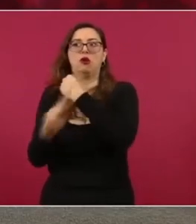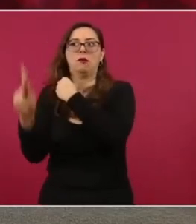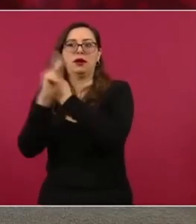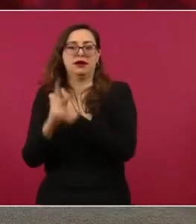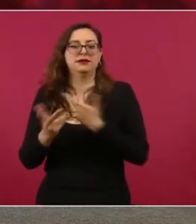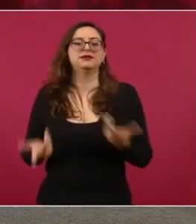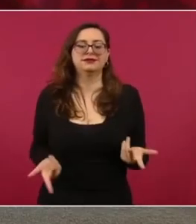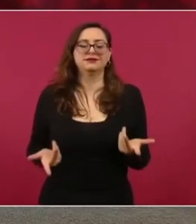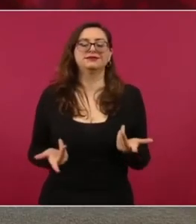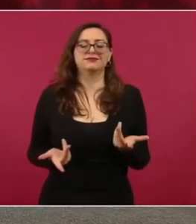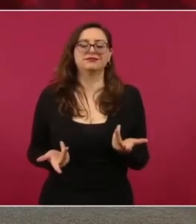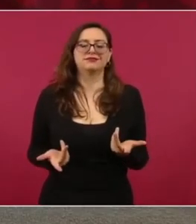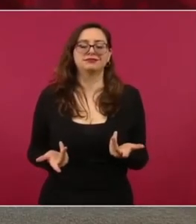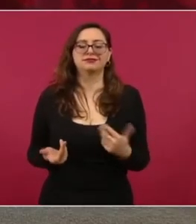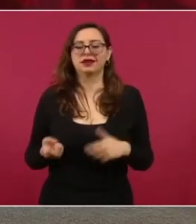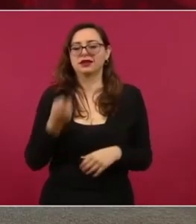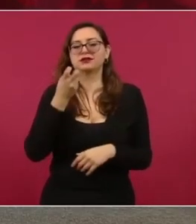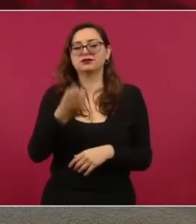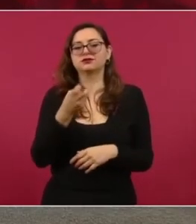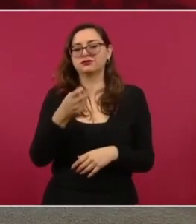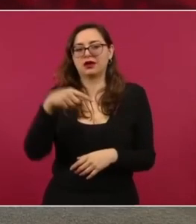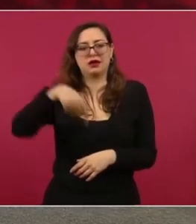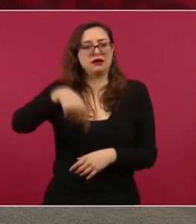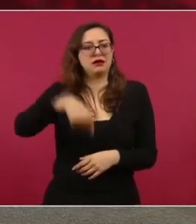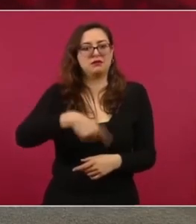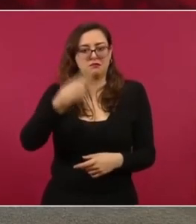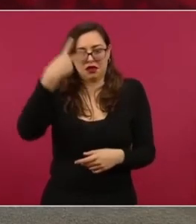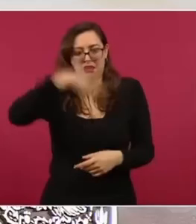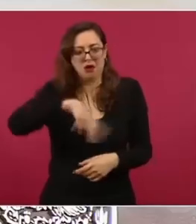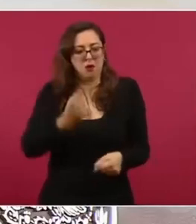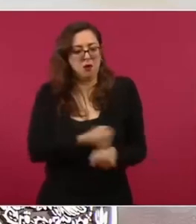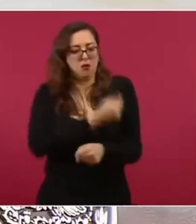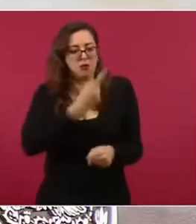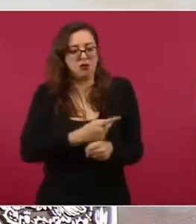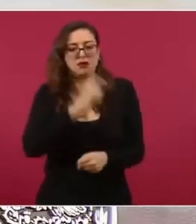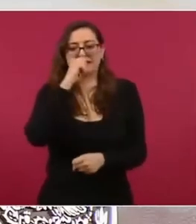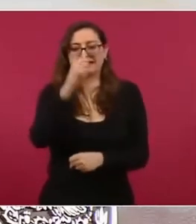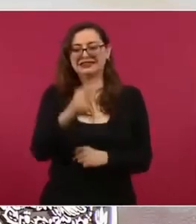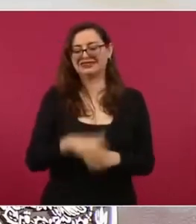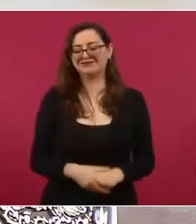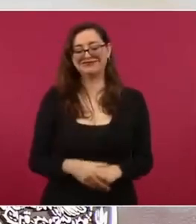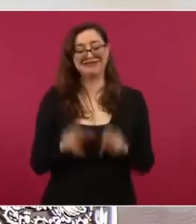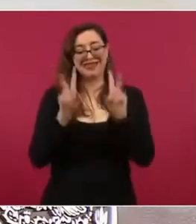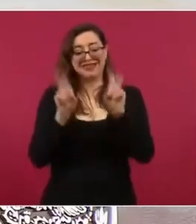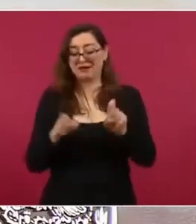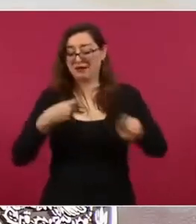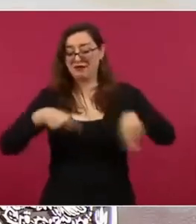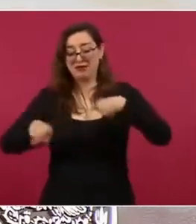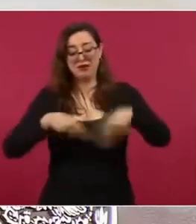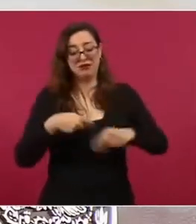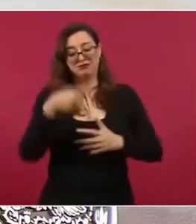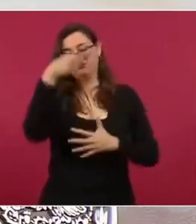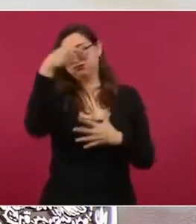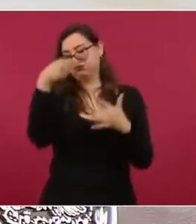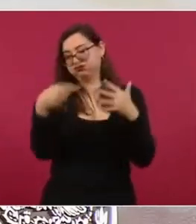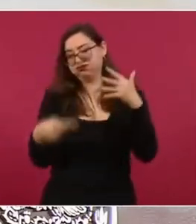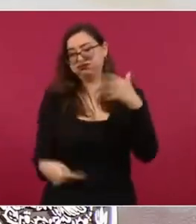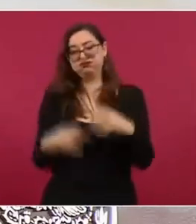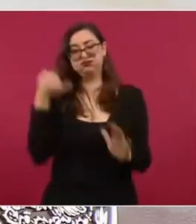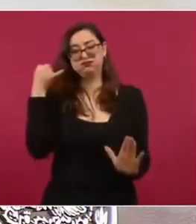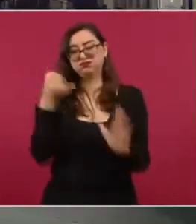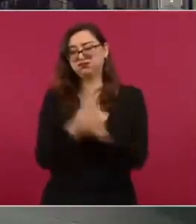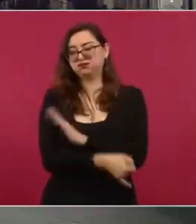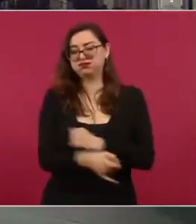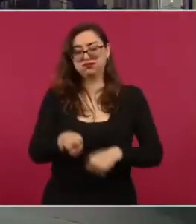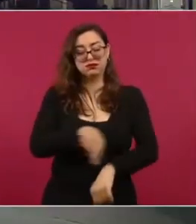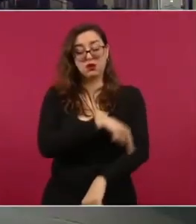generalmente son extranjeros. Y el tema es muy amplio, hay muchas cosas que decir del fútbol, me hubiese gustado abarcar más temas,